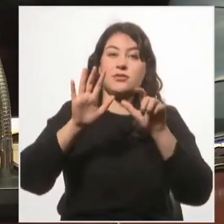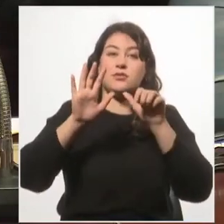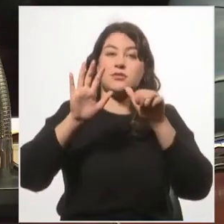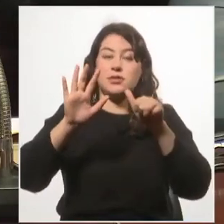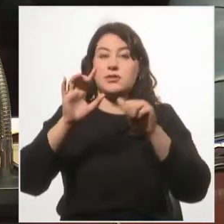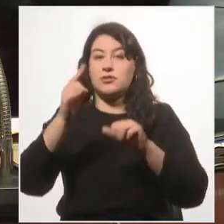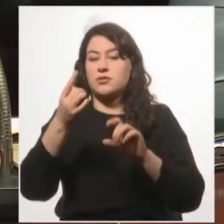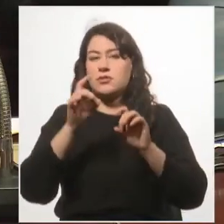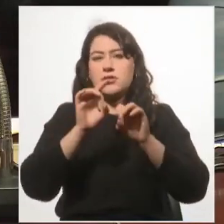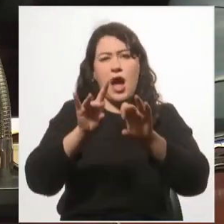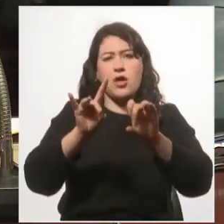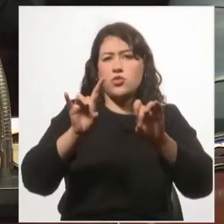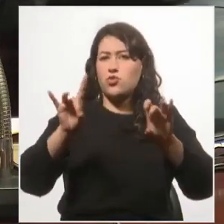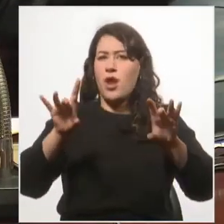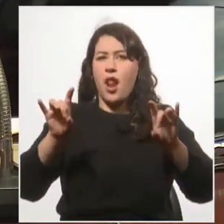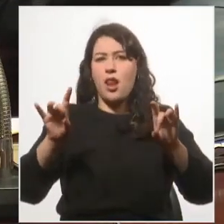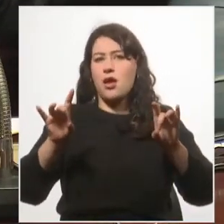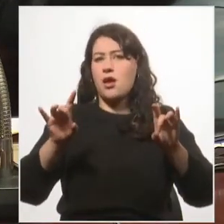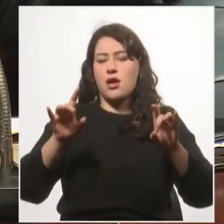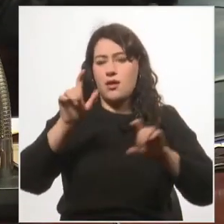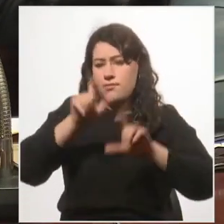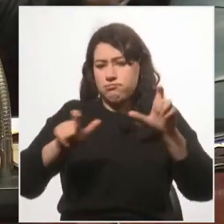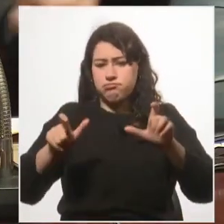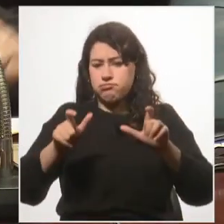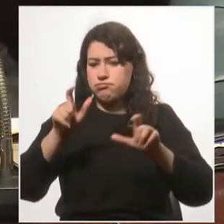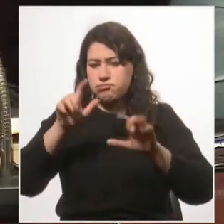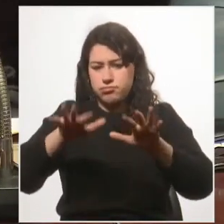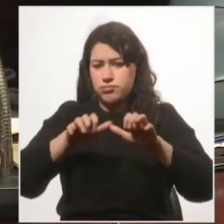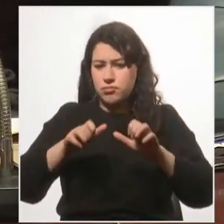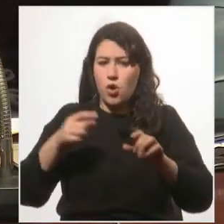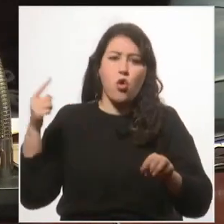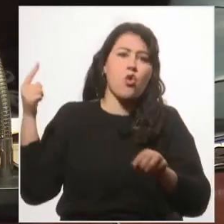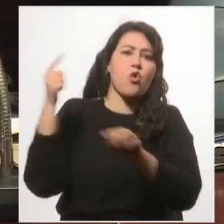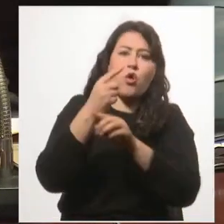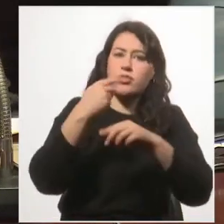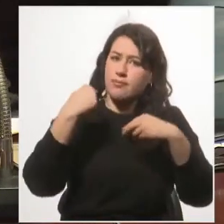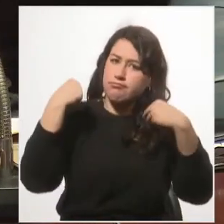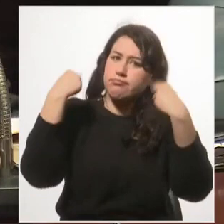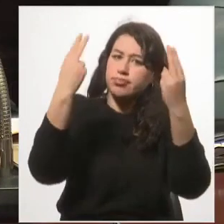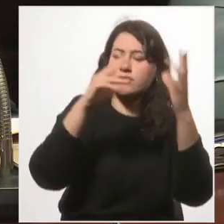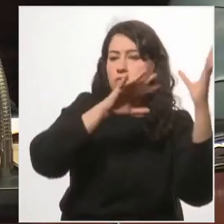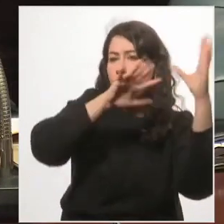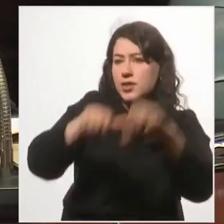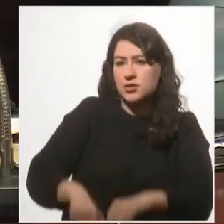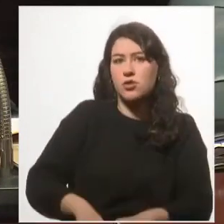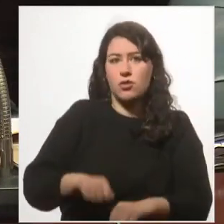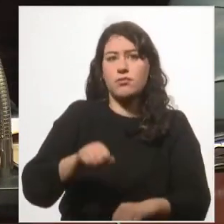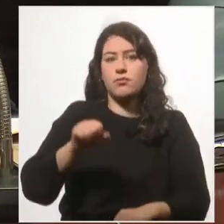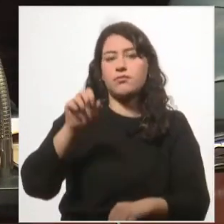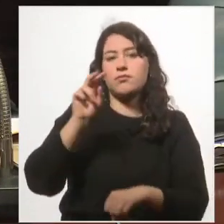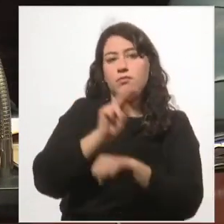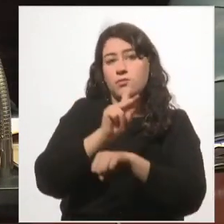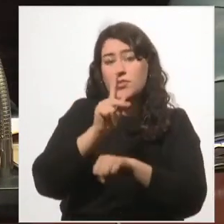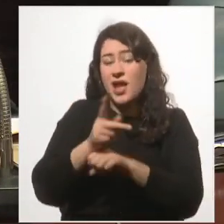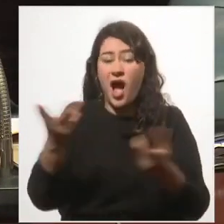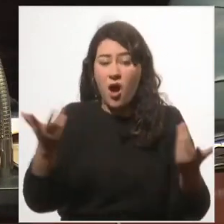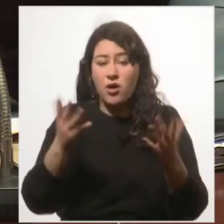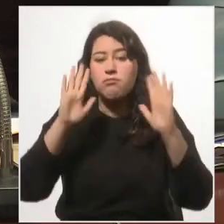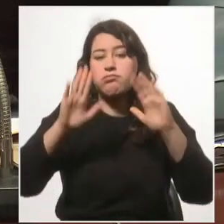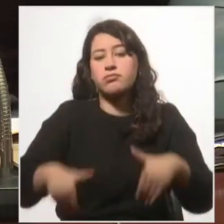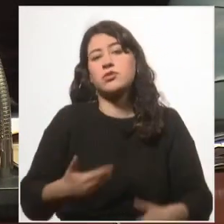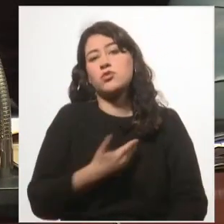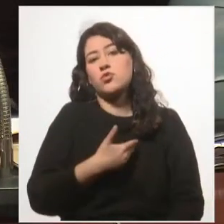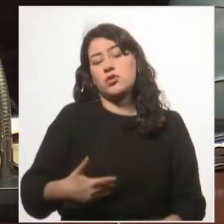naturales se levantaron en contra de la dominación británica, es de hecho una posesión de los Estados Unidos,